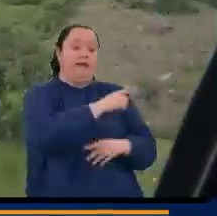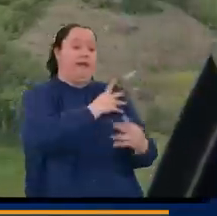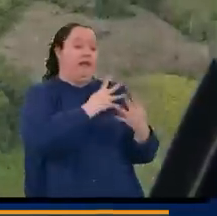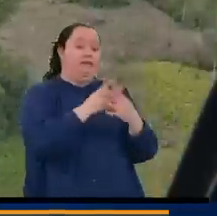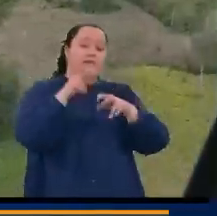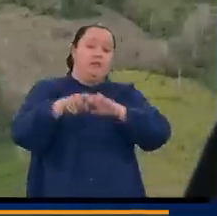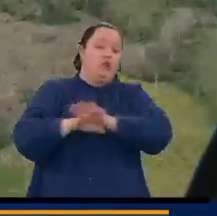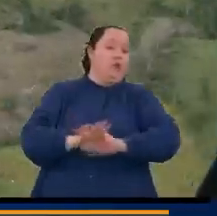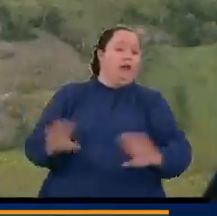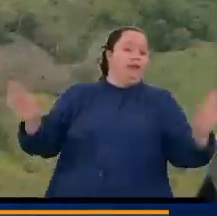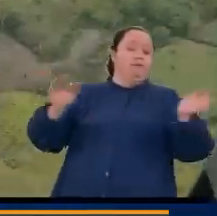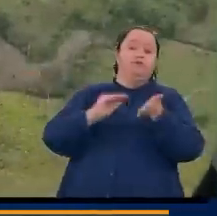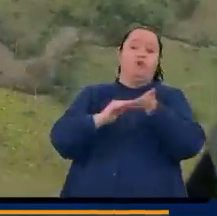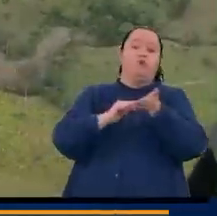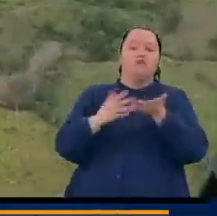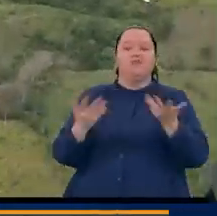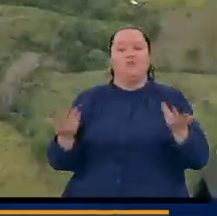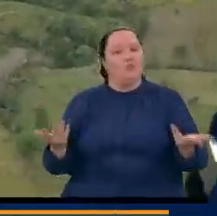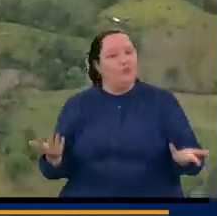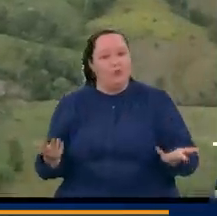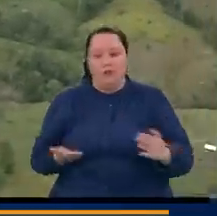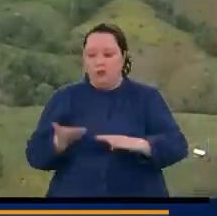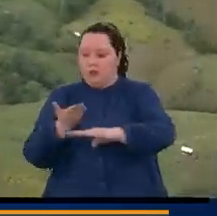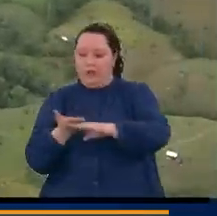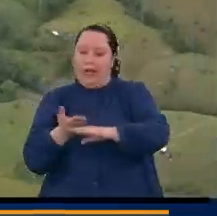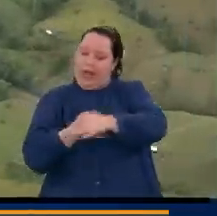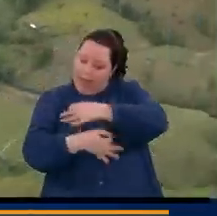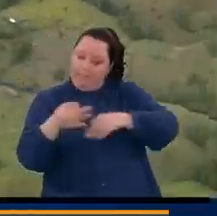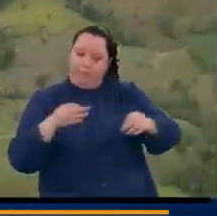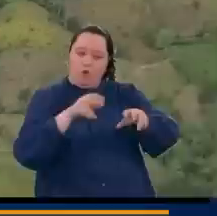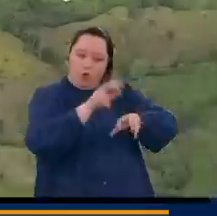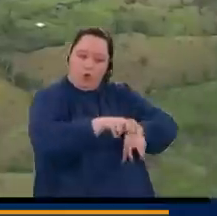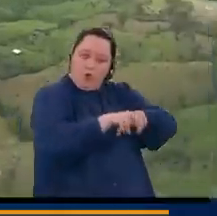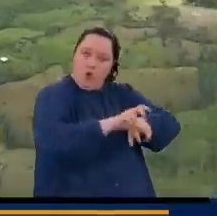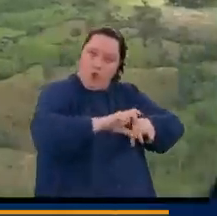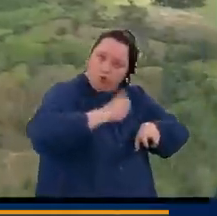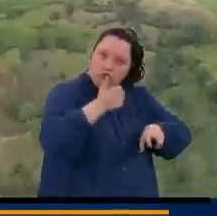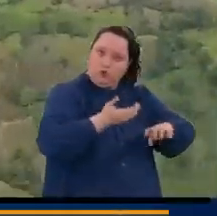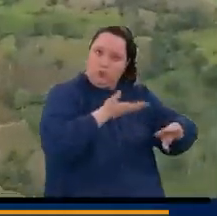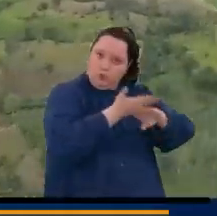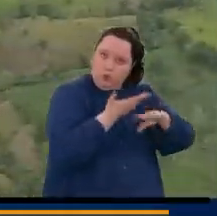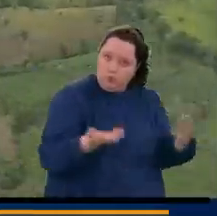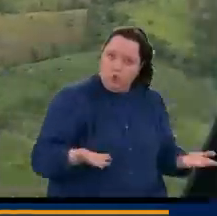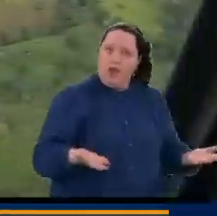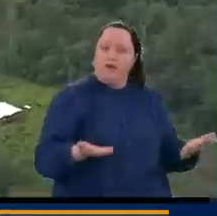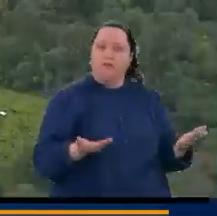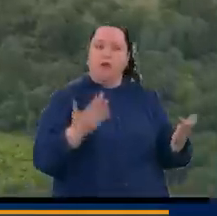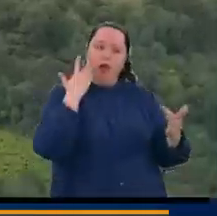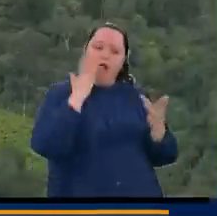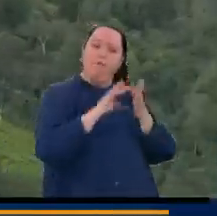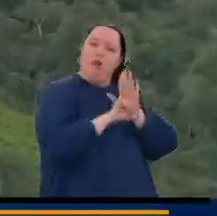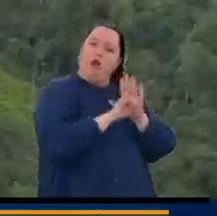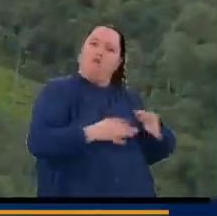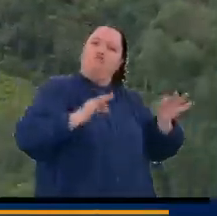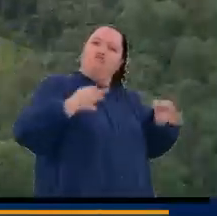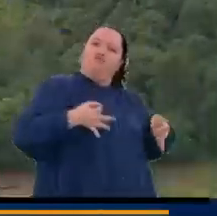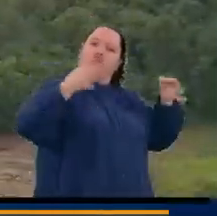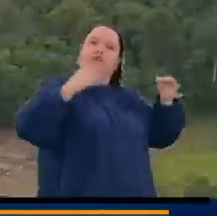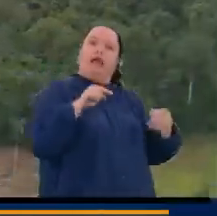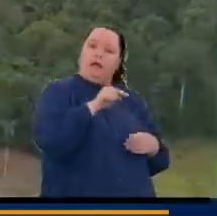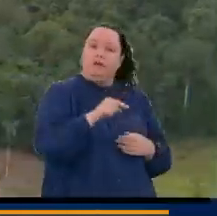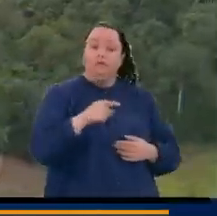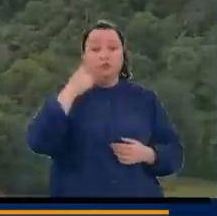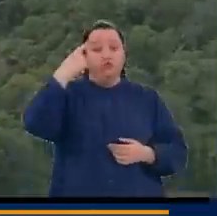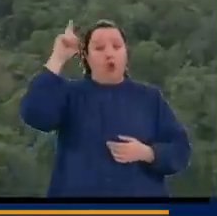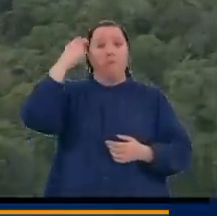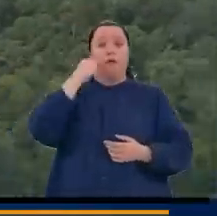solución. Hay que proponerle una alternativa, cambiar de cultivos a unos cultivos dentro de la ley, pero eso no lo va a hacer de un